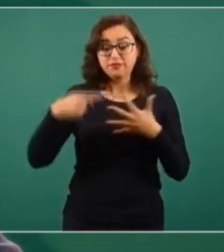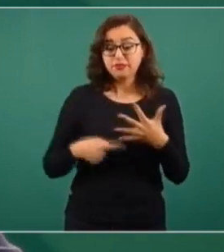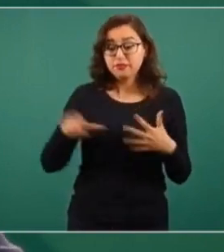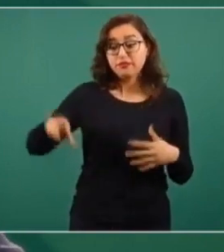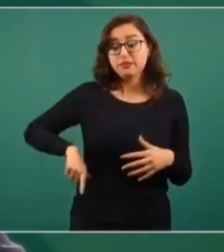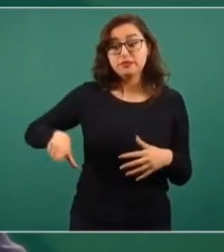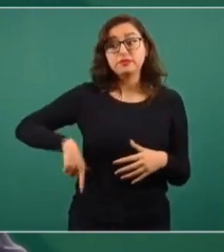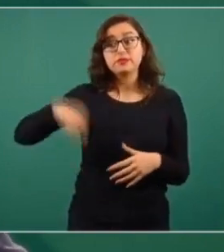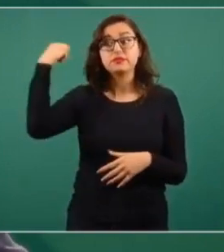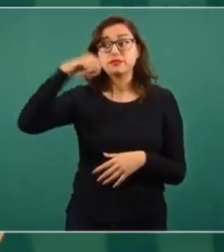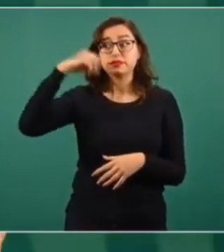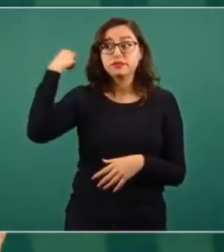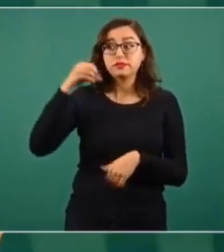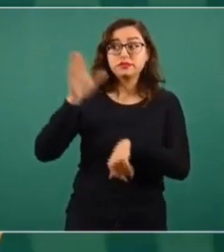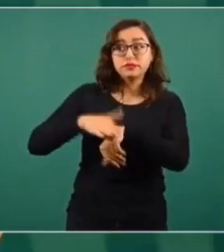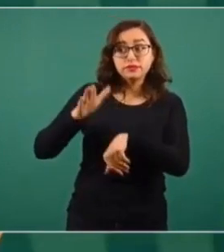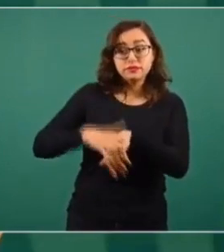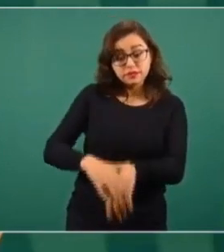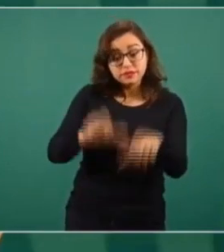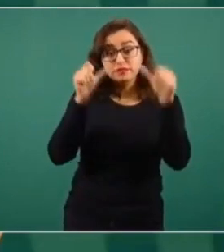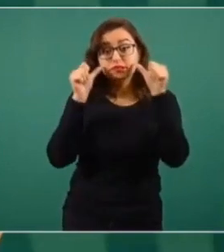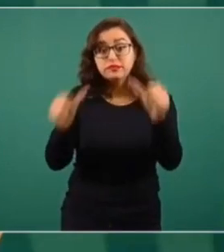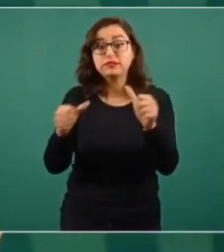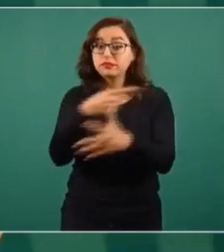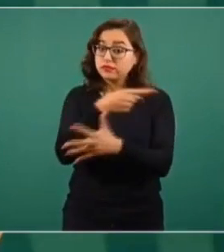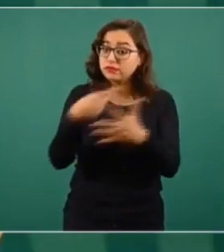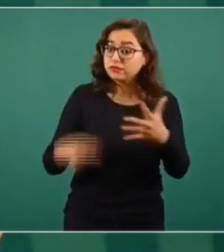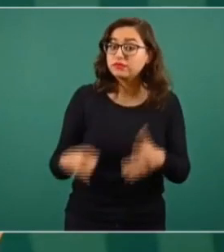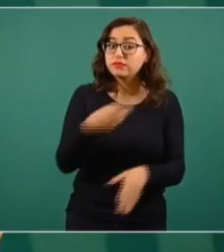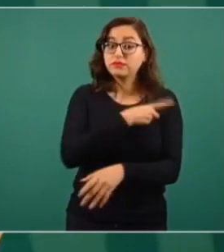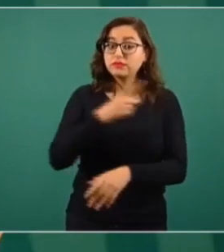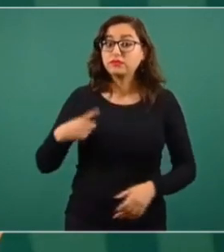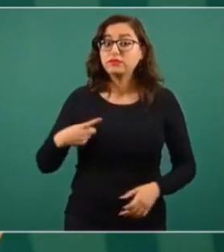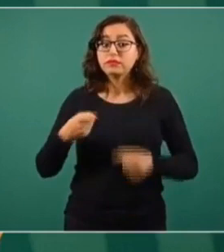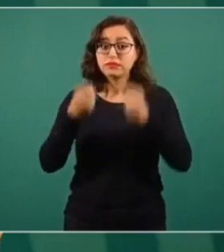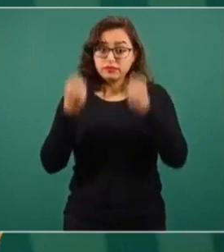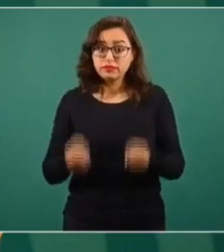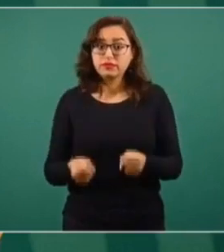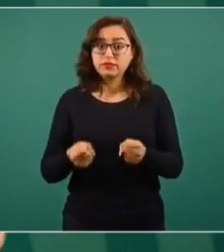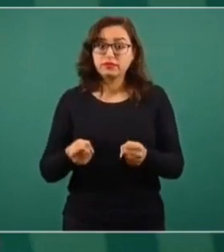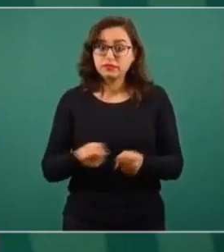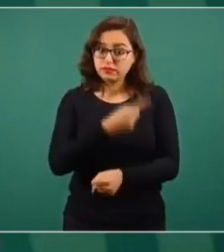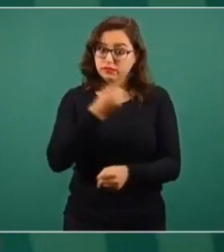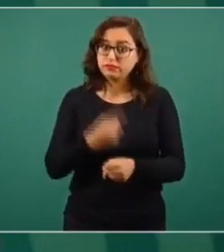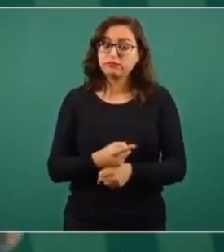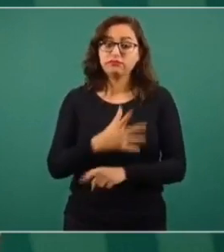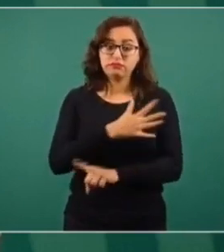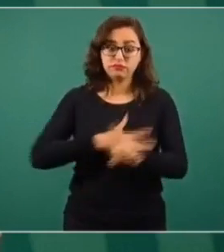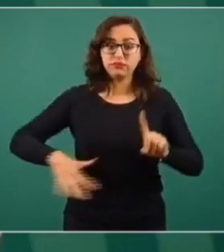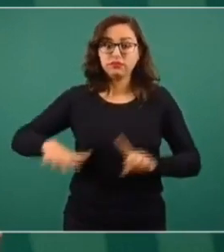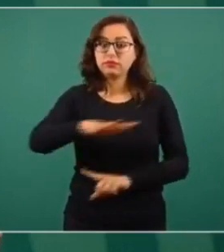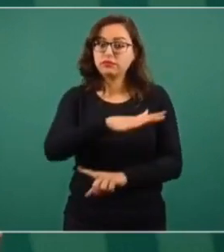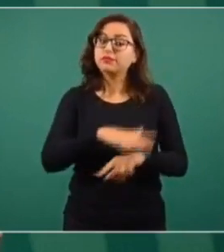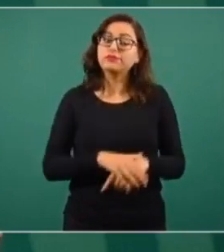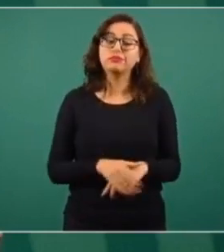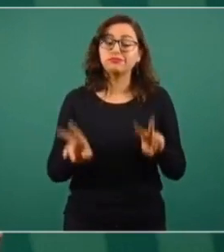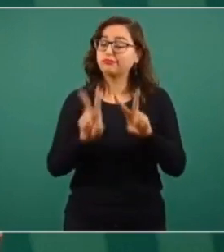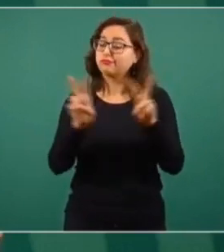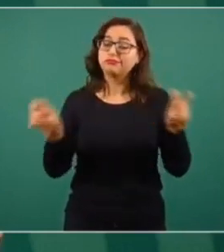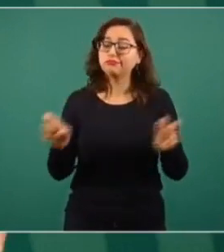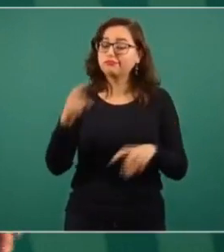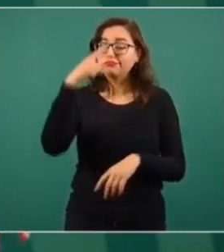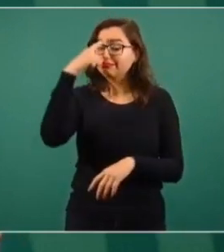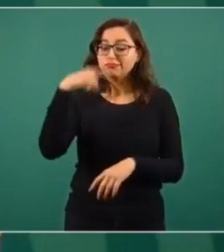de Oaxaca para establecer las condiciones de seguridad en esta región. O no son fáciles estos asuntos,